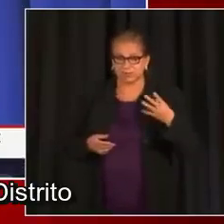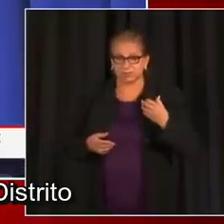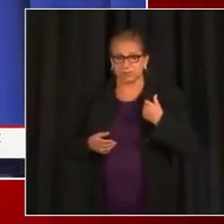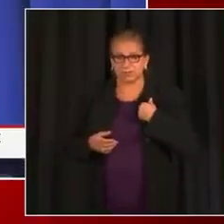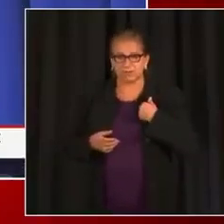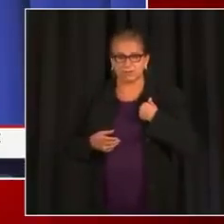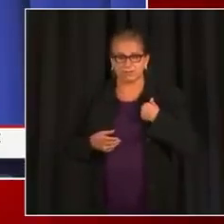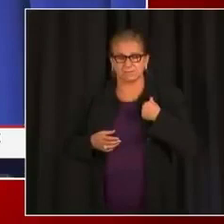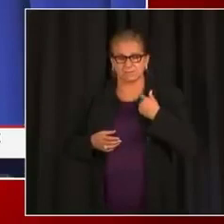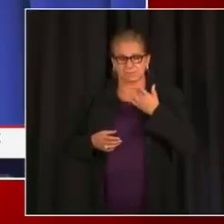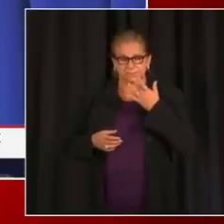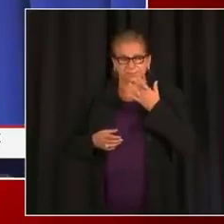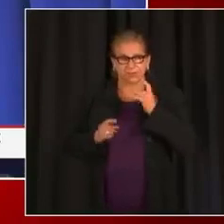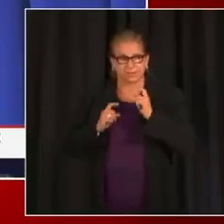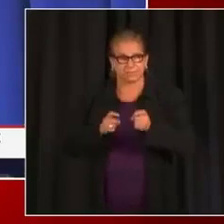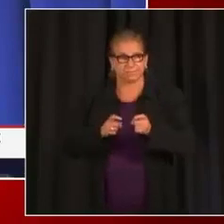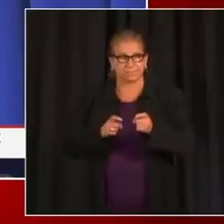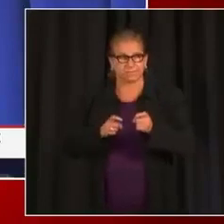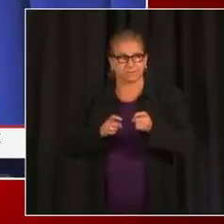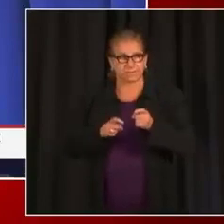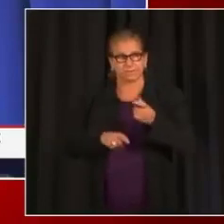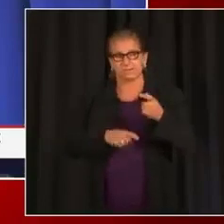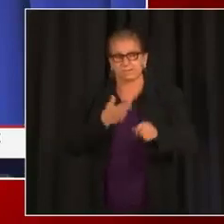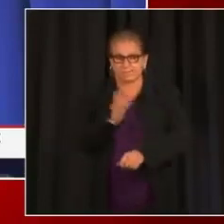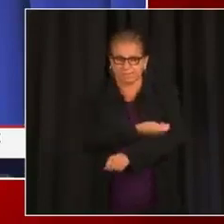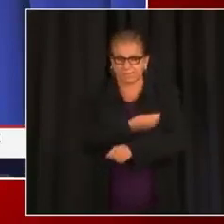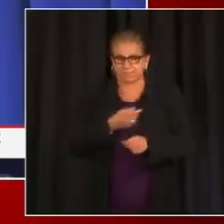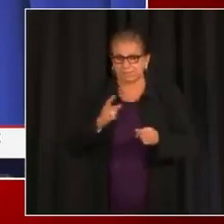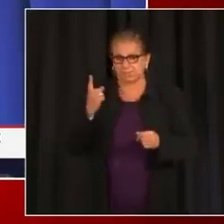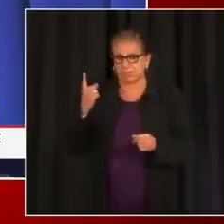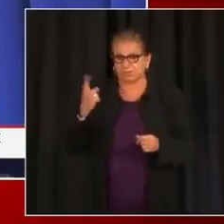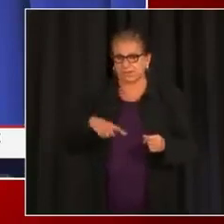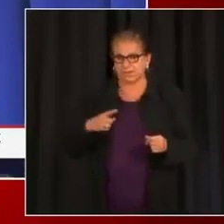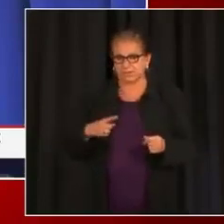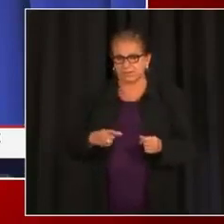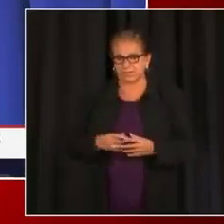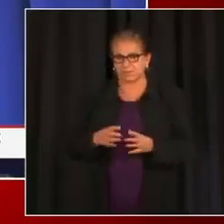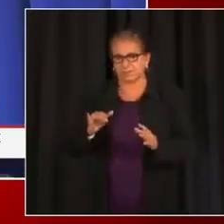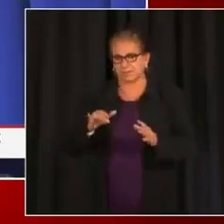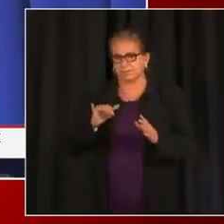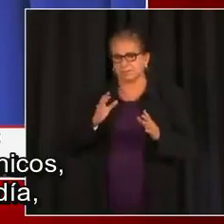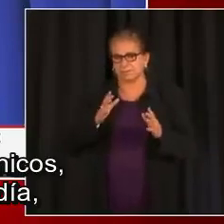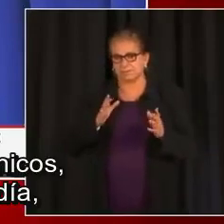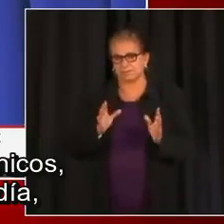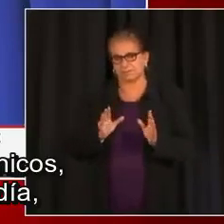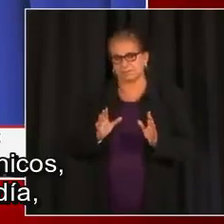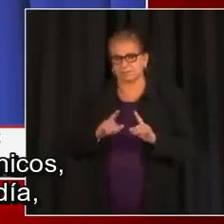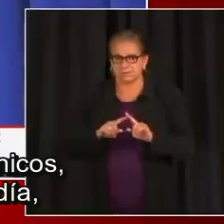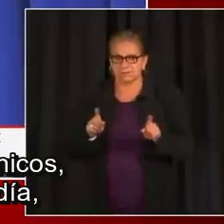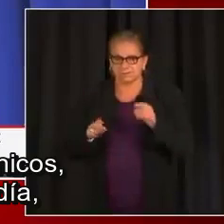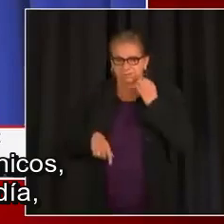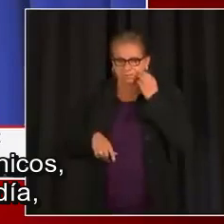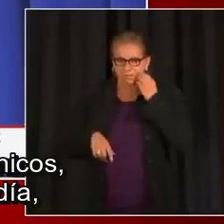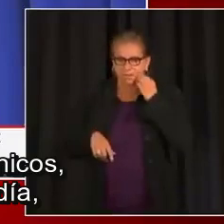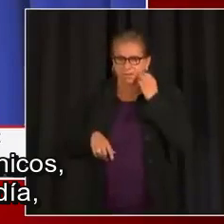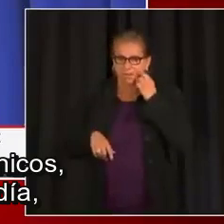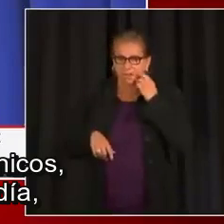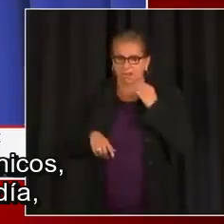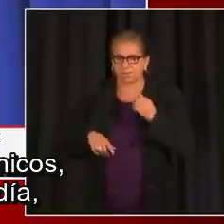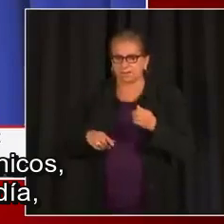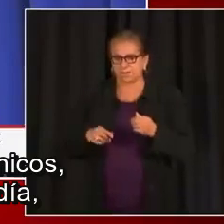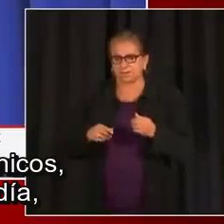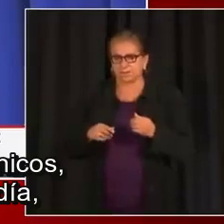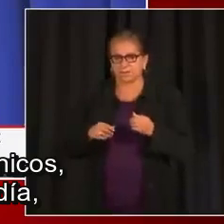distrito que están administrando estas vacunas al mismo día. El mismo día, podríamos entrar en detalles, pero que están